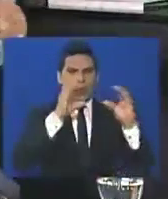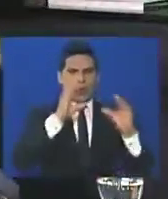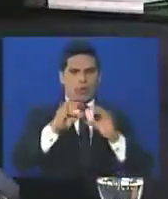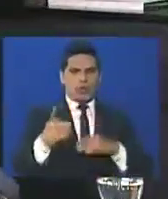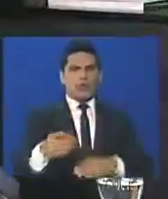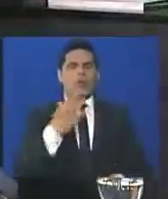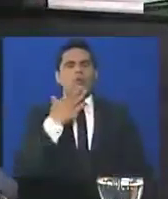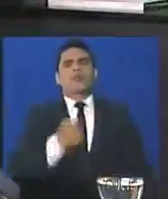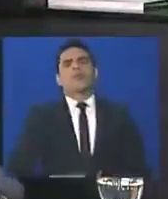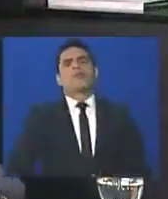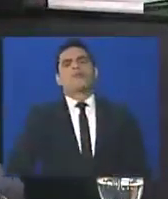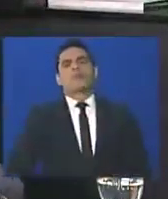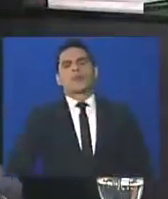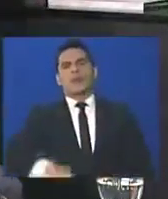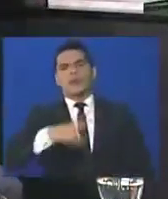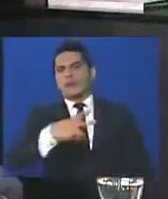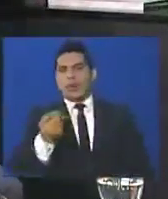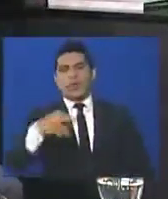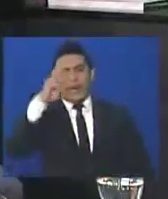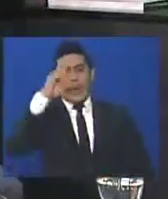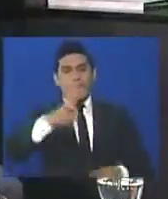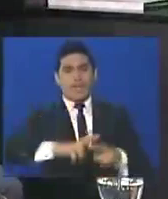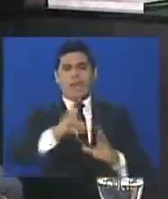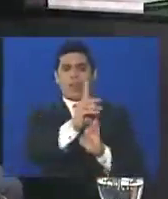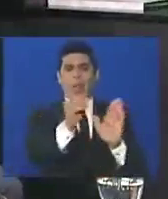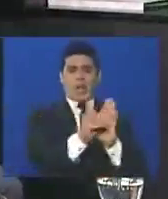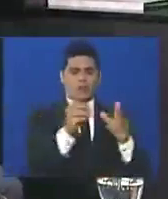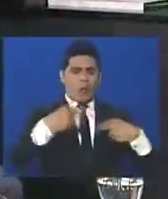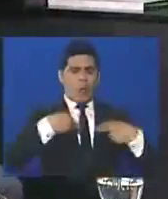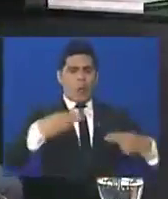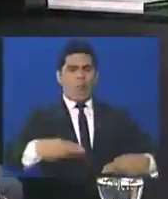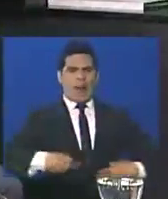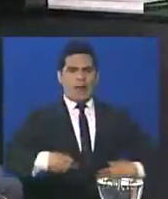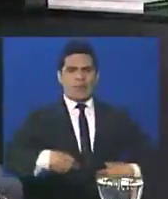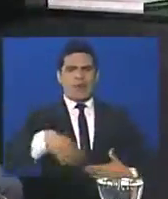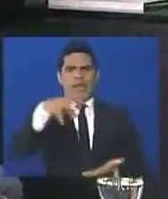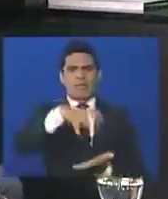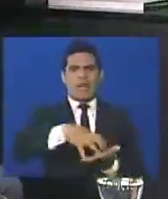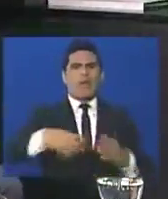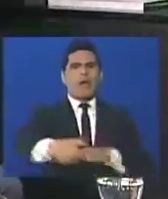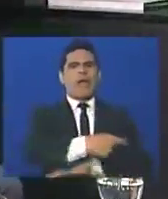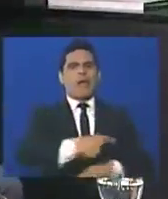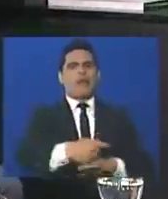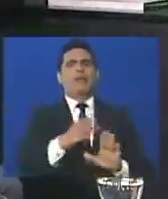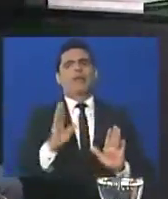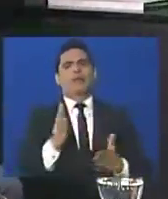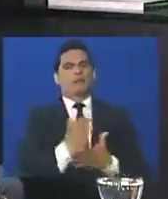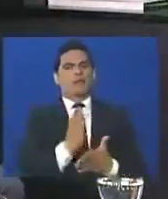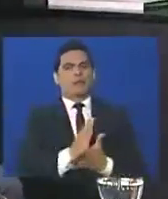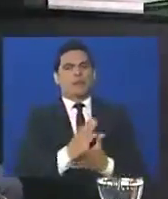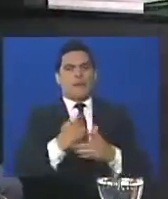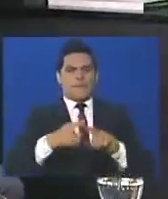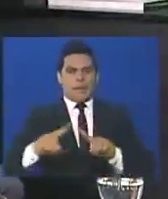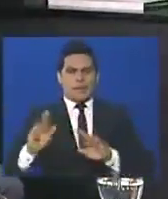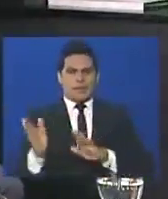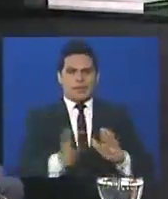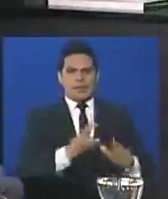Tú dijiste violación de los derechos humanos. Los derechos humanos los viola el Estado, el gobierno, básicamente el gobierno.